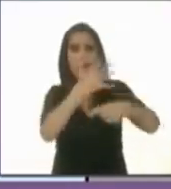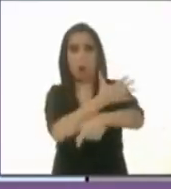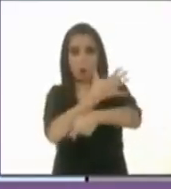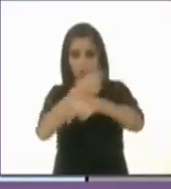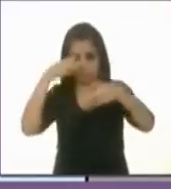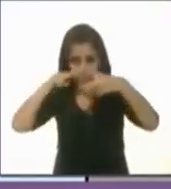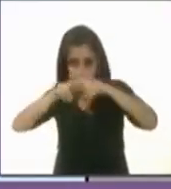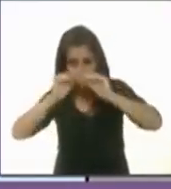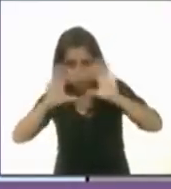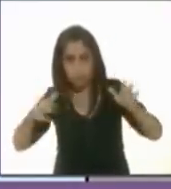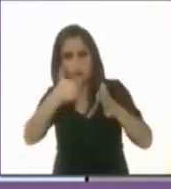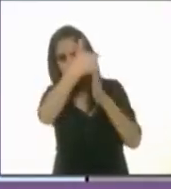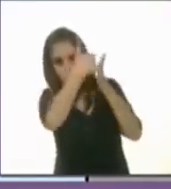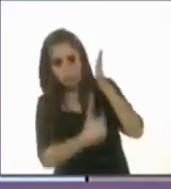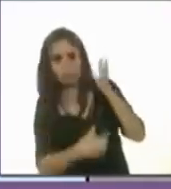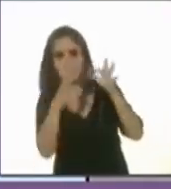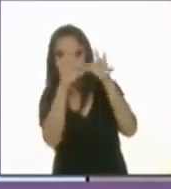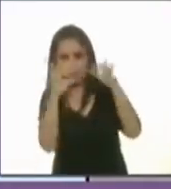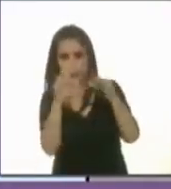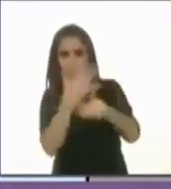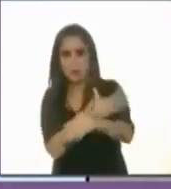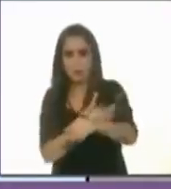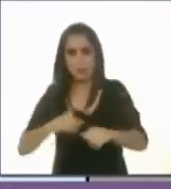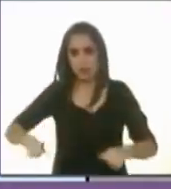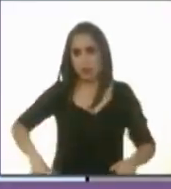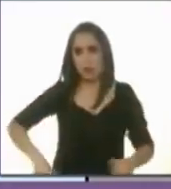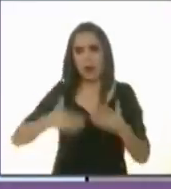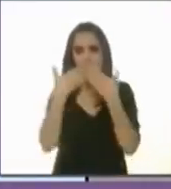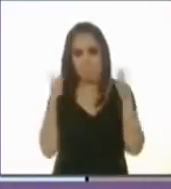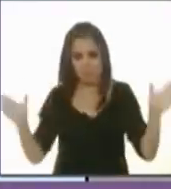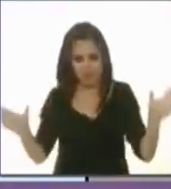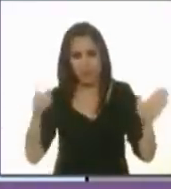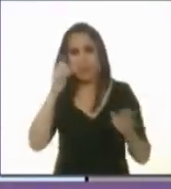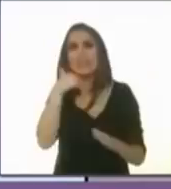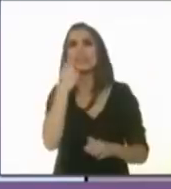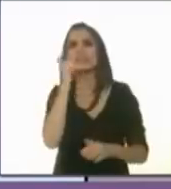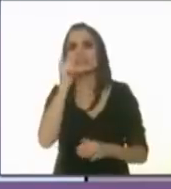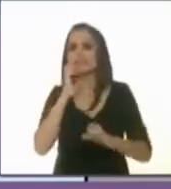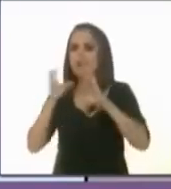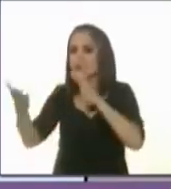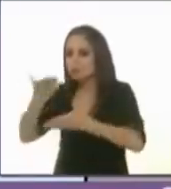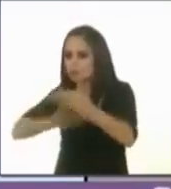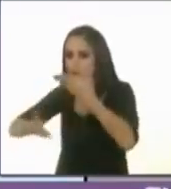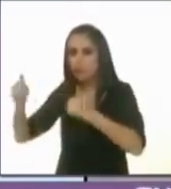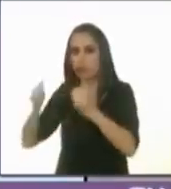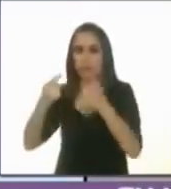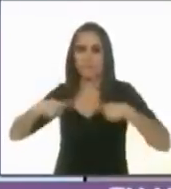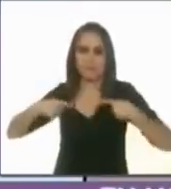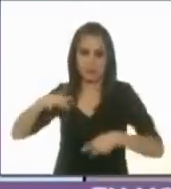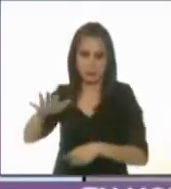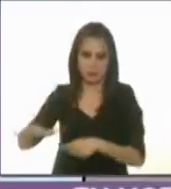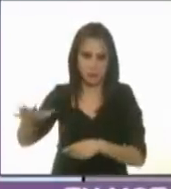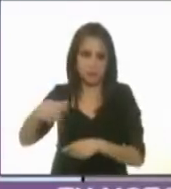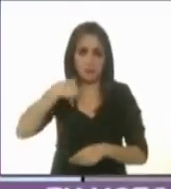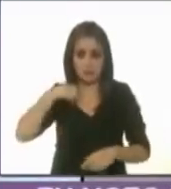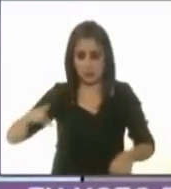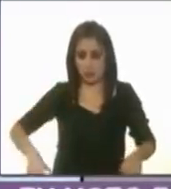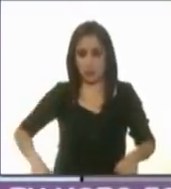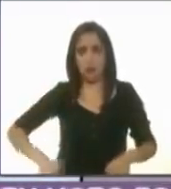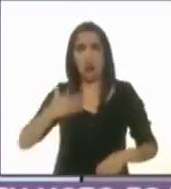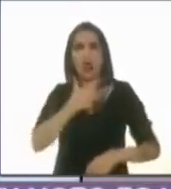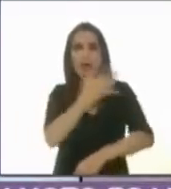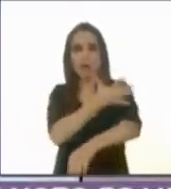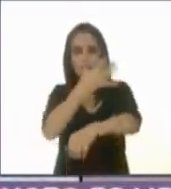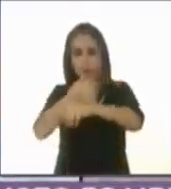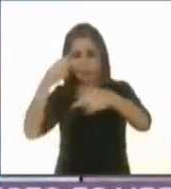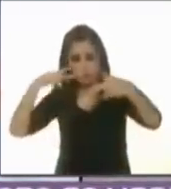Transparencia, rendición de cuentas y gobierno abierto, es decir, una mejor comunicación con la ciudadanía. En mi gobierno va a haber una transparencia